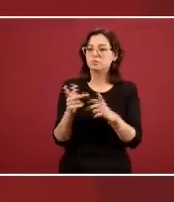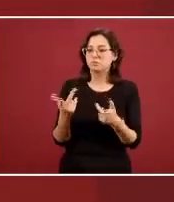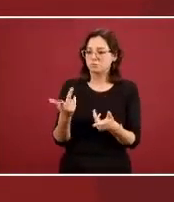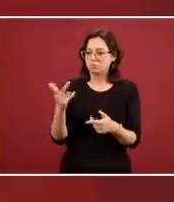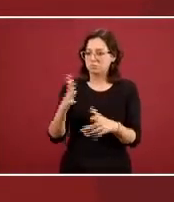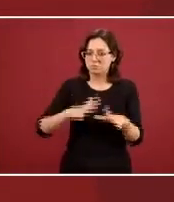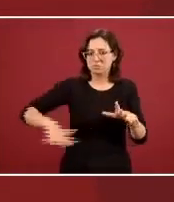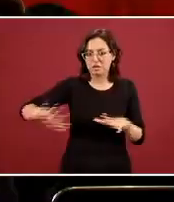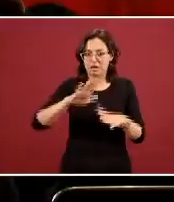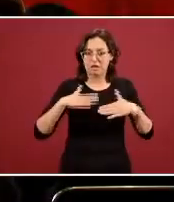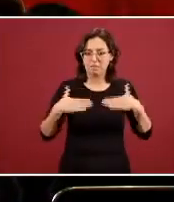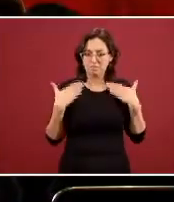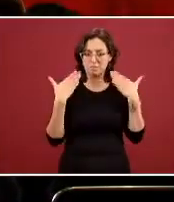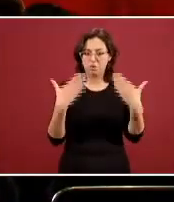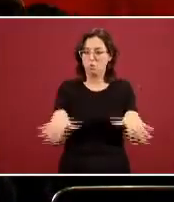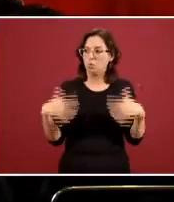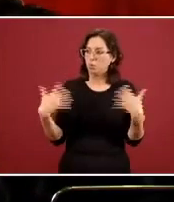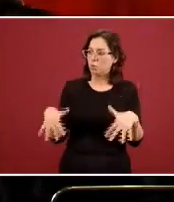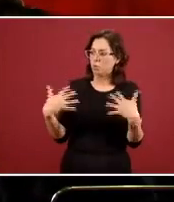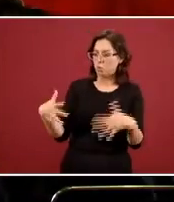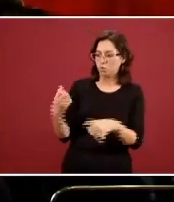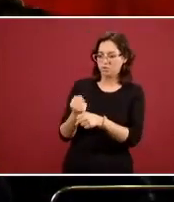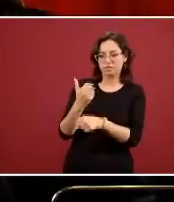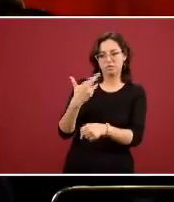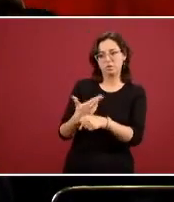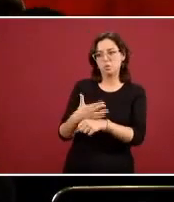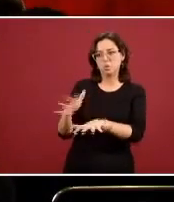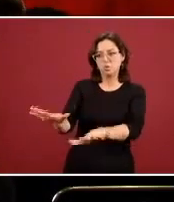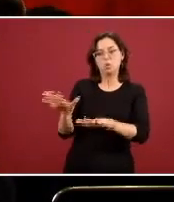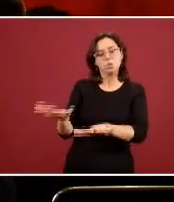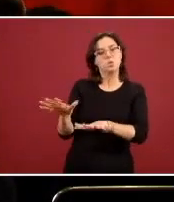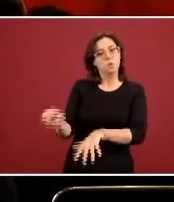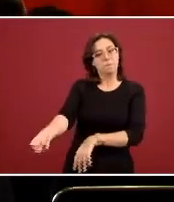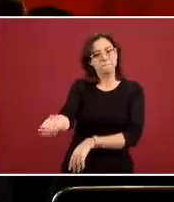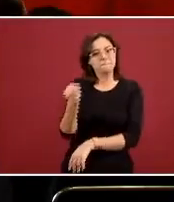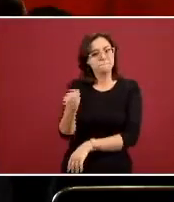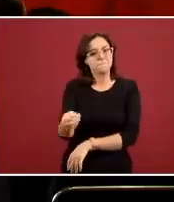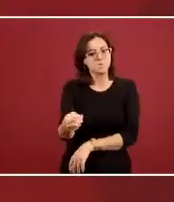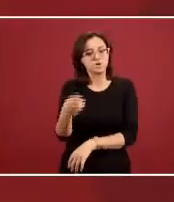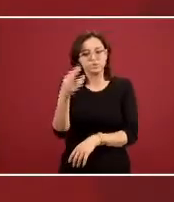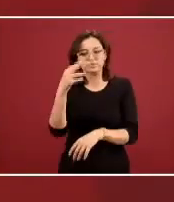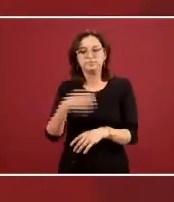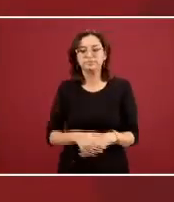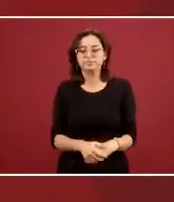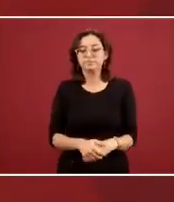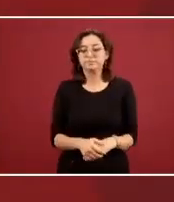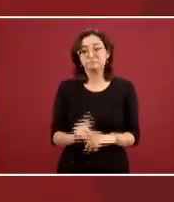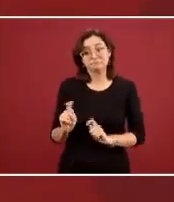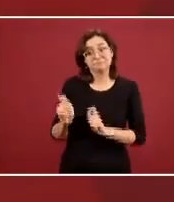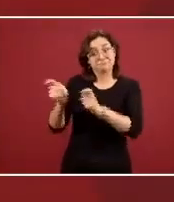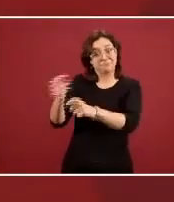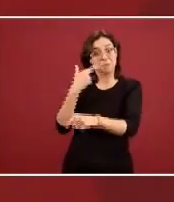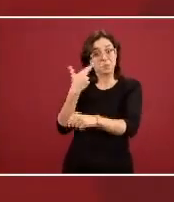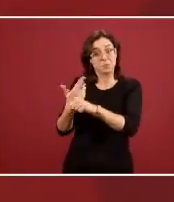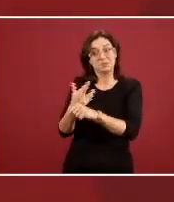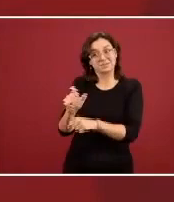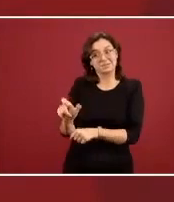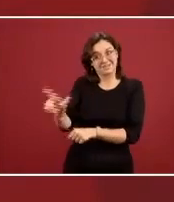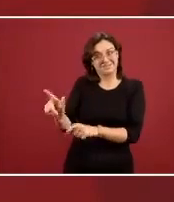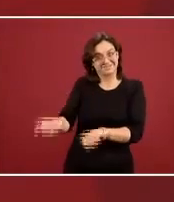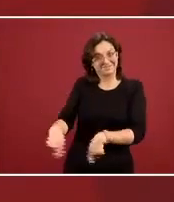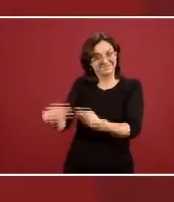realmente es un privilegio tener a un secretario de Medio Ambiente como el que tiene México en estos momentos entonces podemos